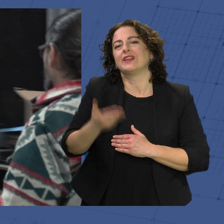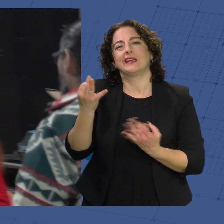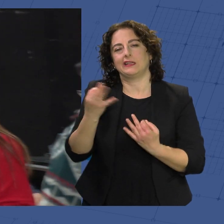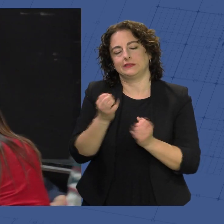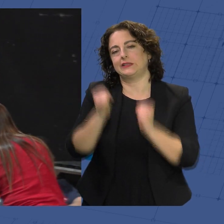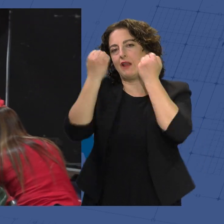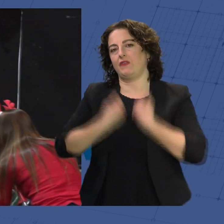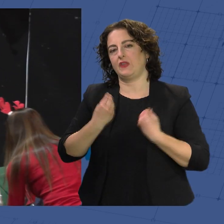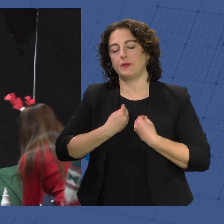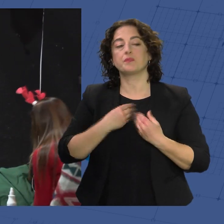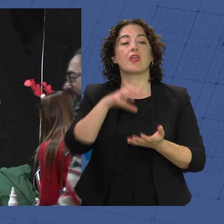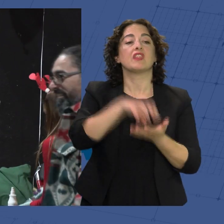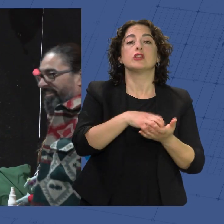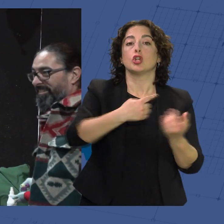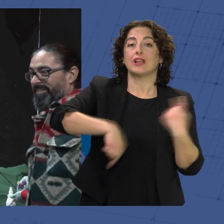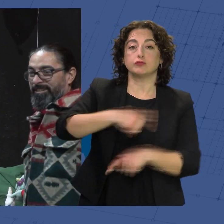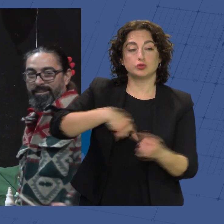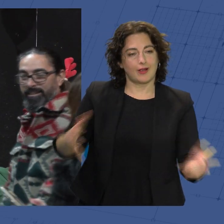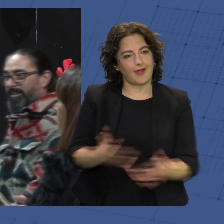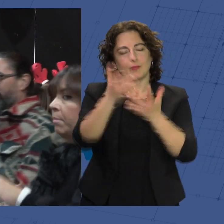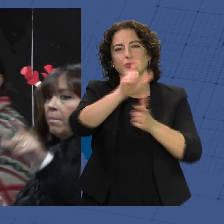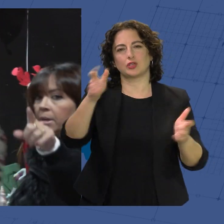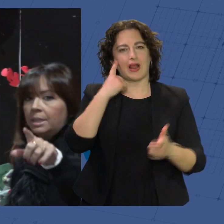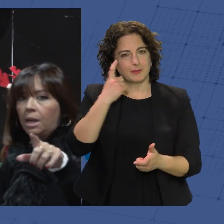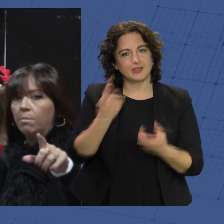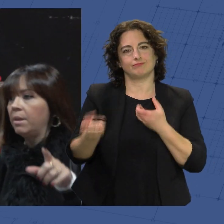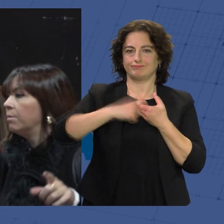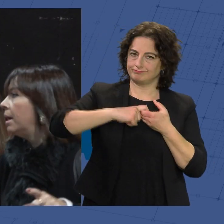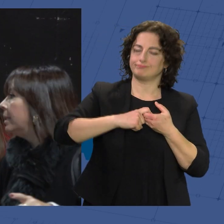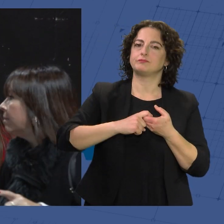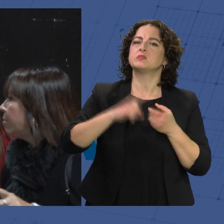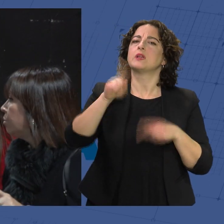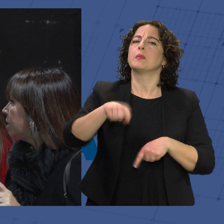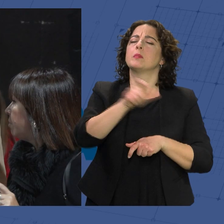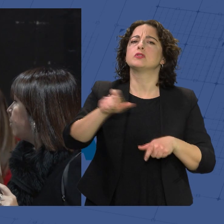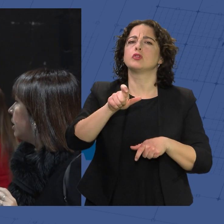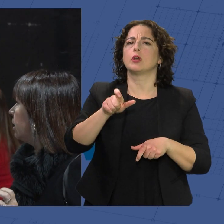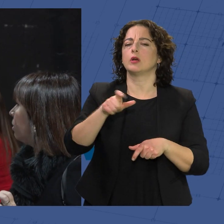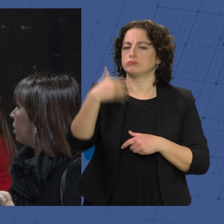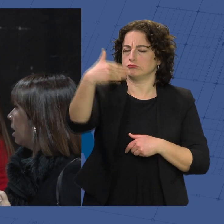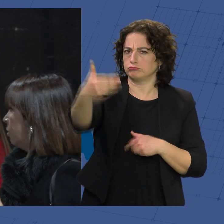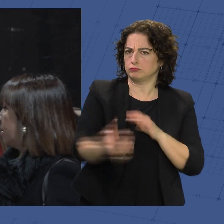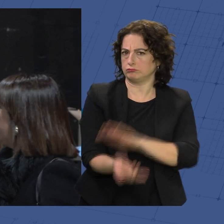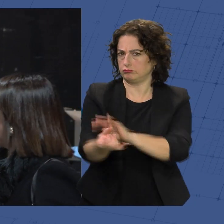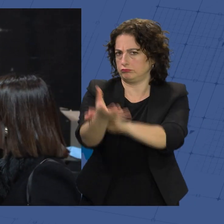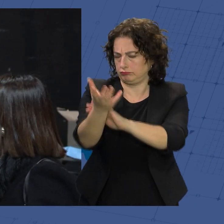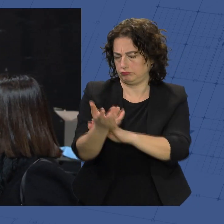El Centro de Transfusión anima a los almerienses a sumarse a este evento y a todos los que se van desarrollando durante todo el año, ya